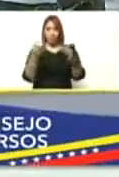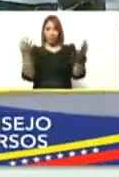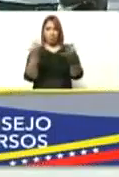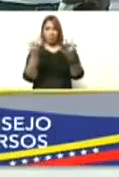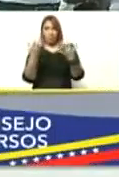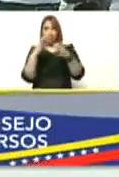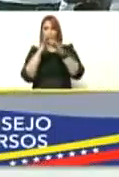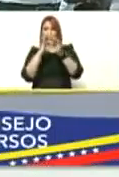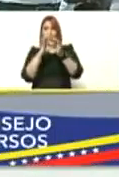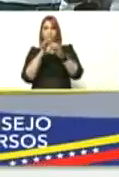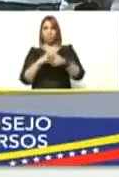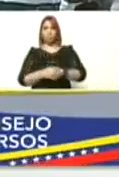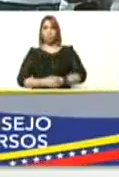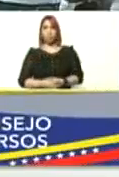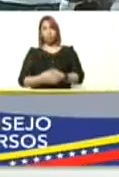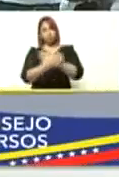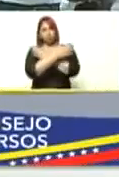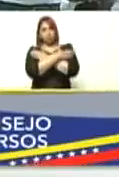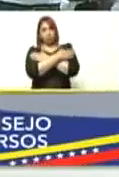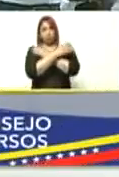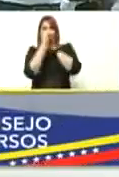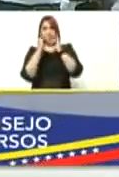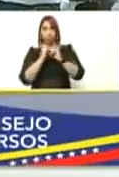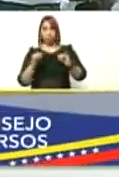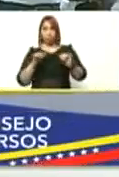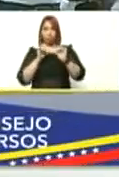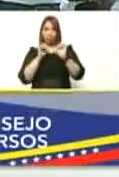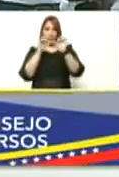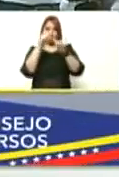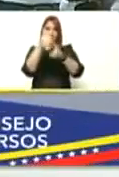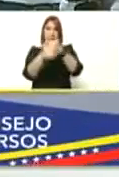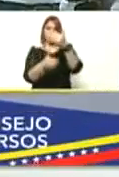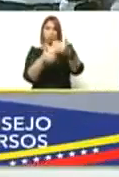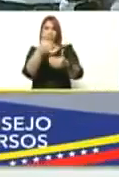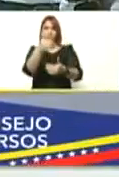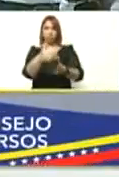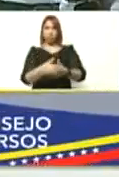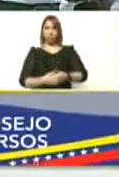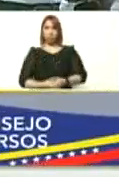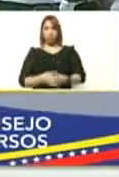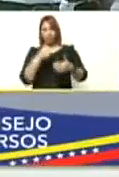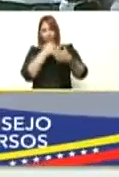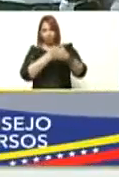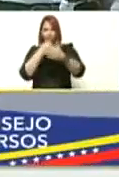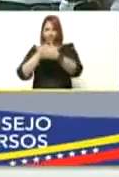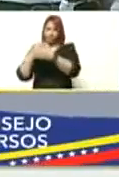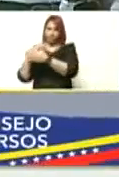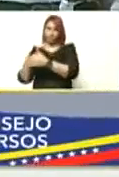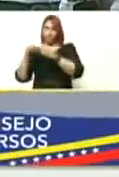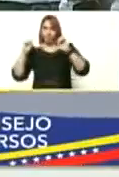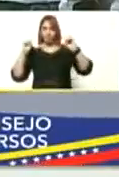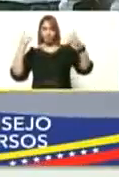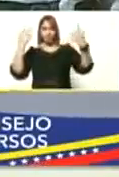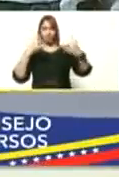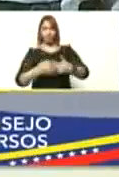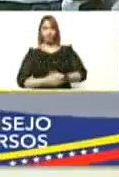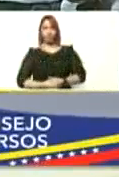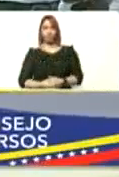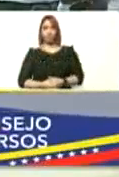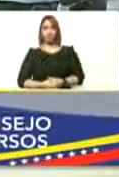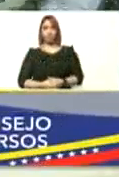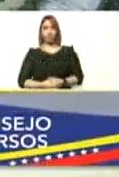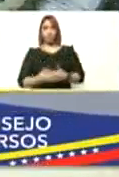unidos los felicito sigan adelante en combate en batalla y en victoria